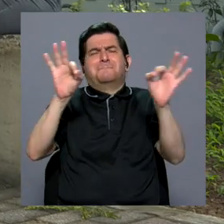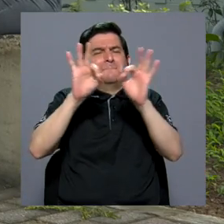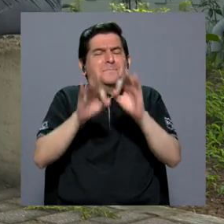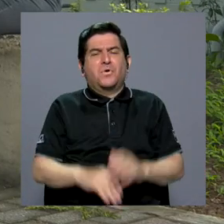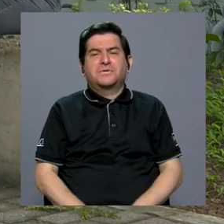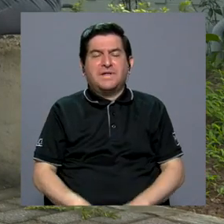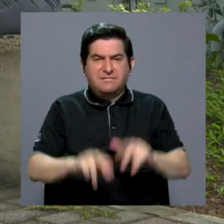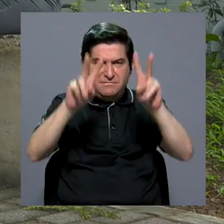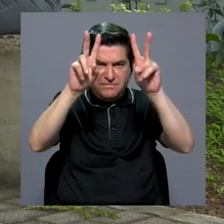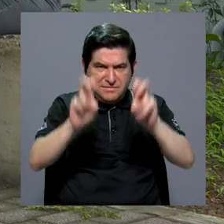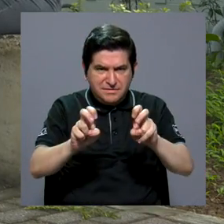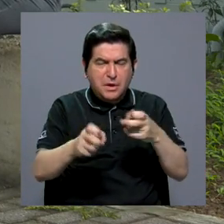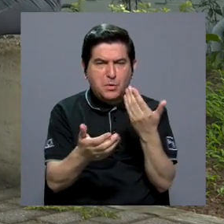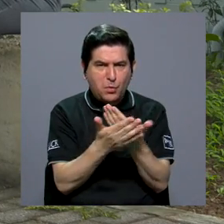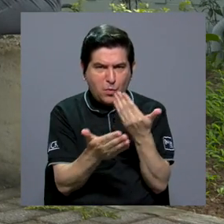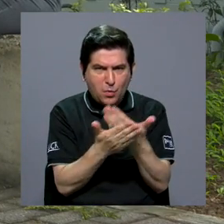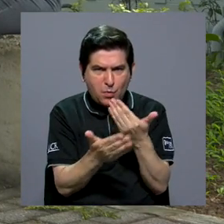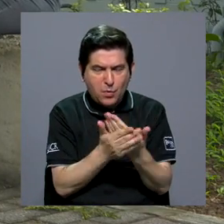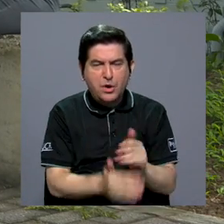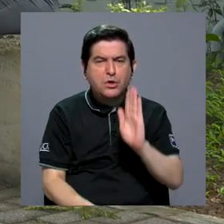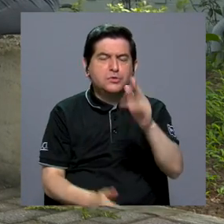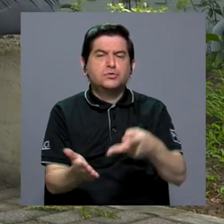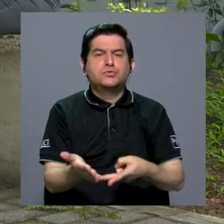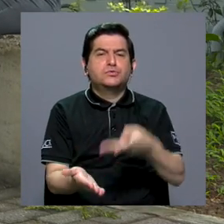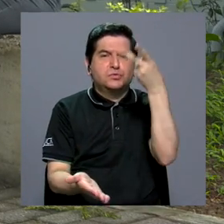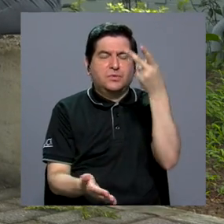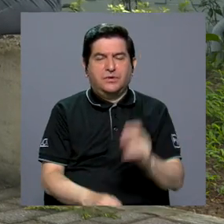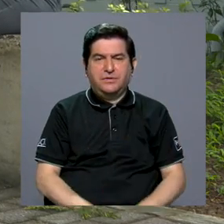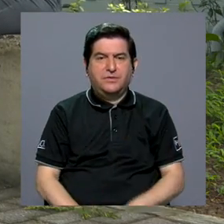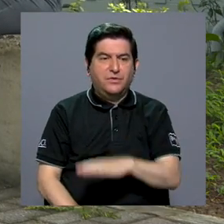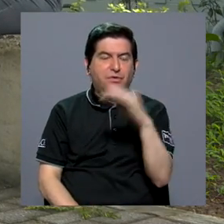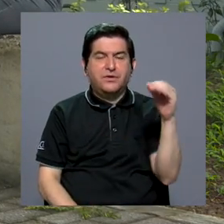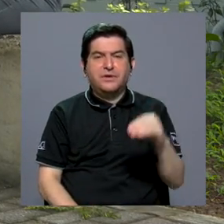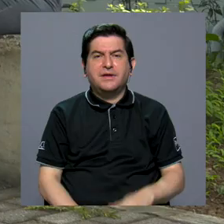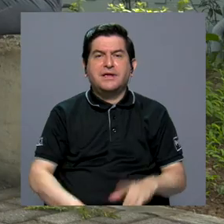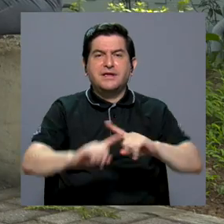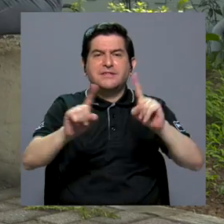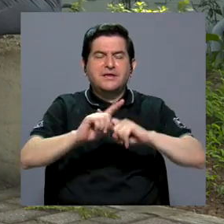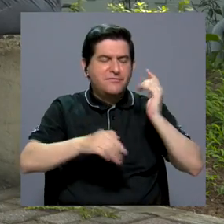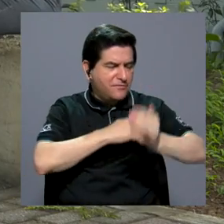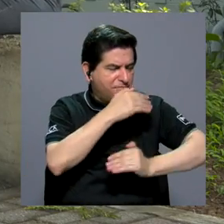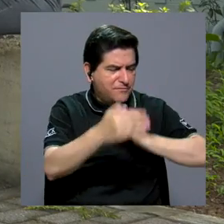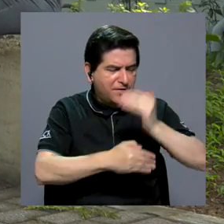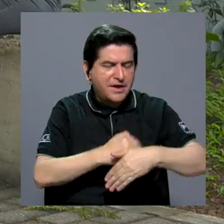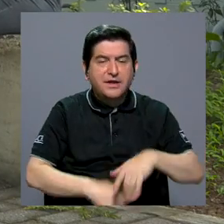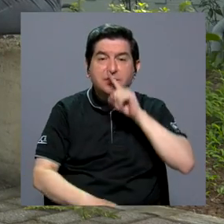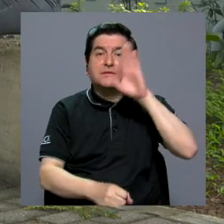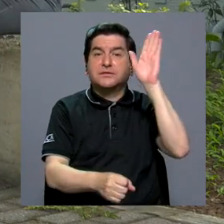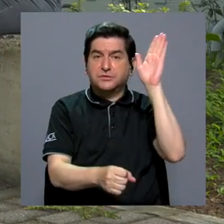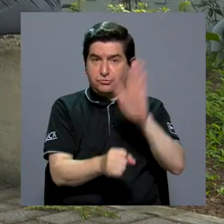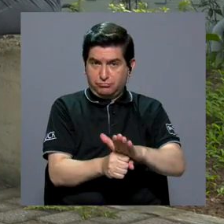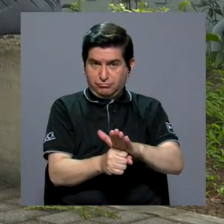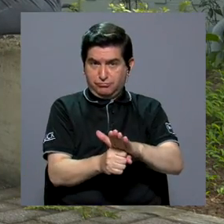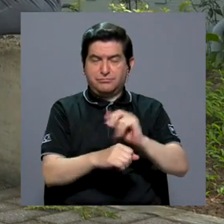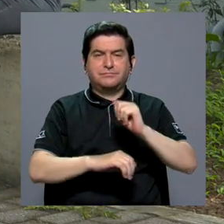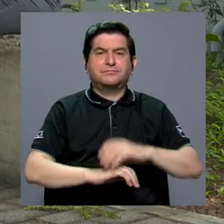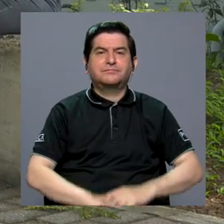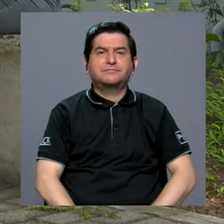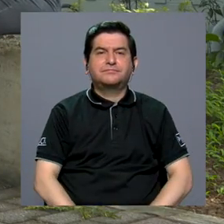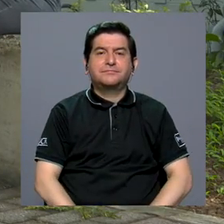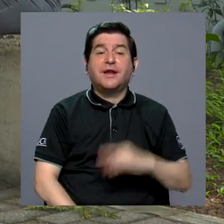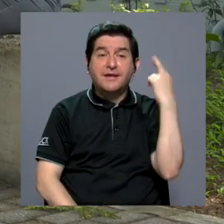que estas pruebas den evidencia de su validez. Y hay toda una serie de procesos que se deben seguir y